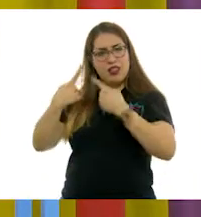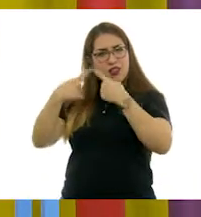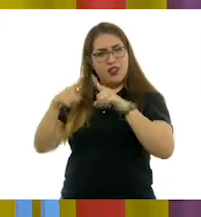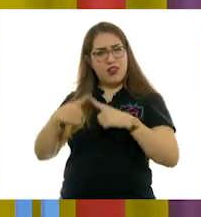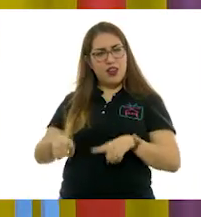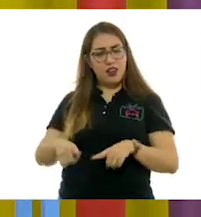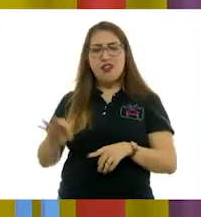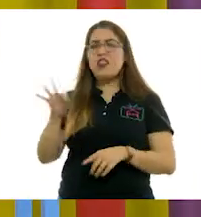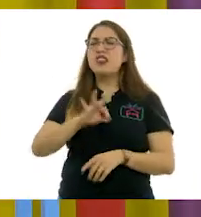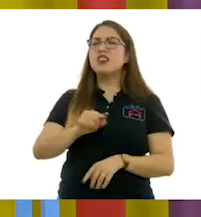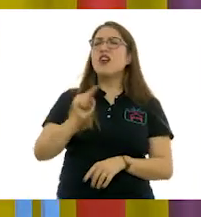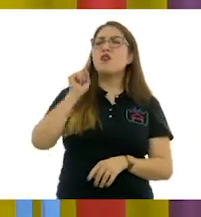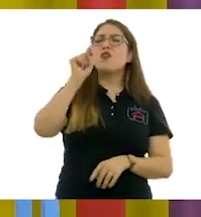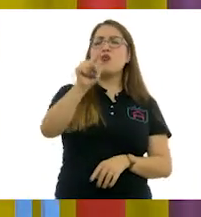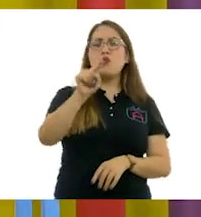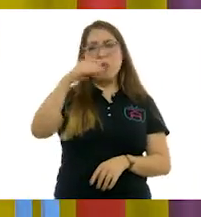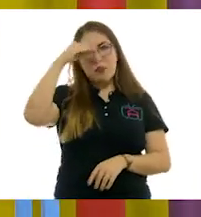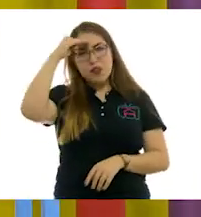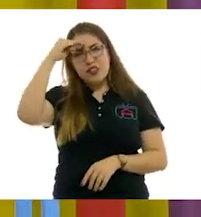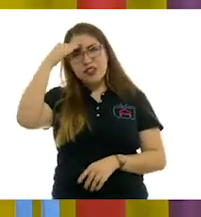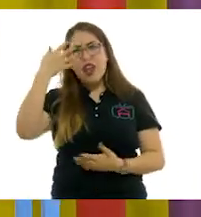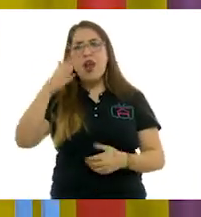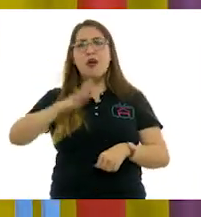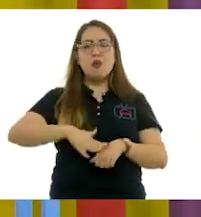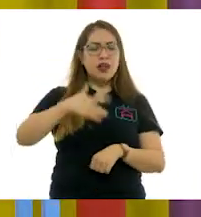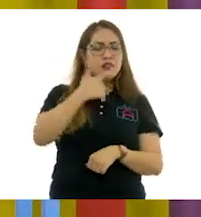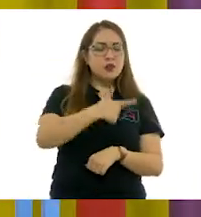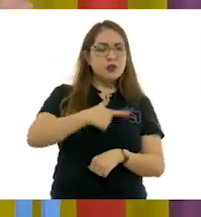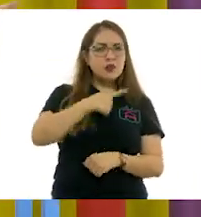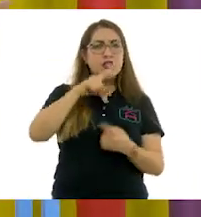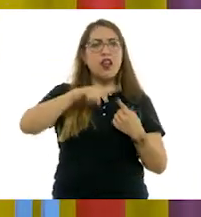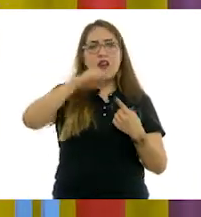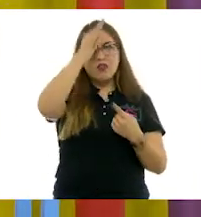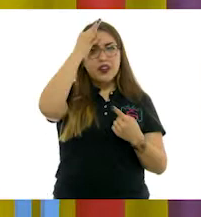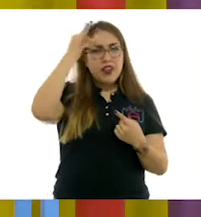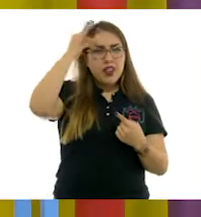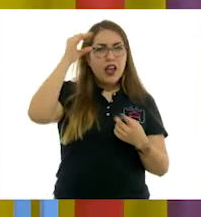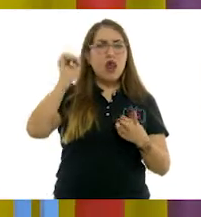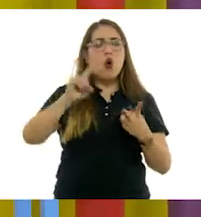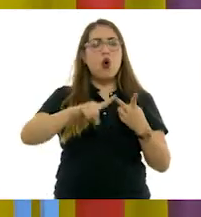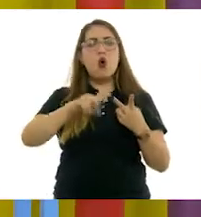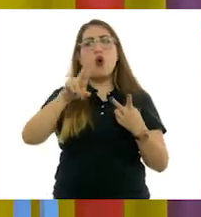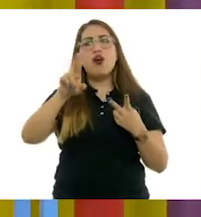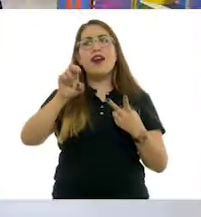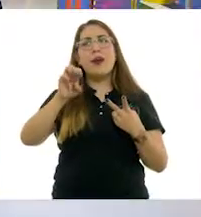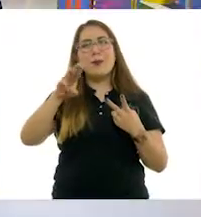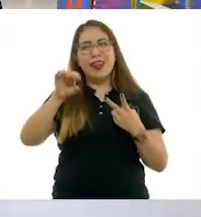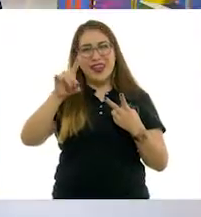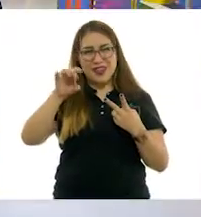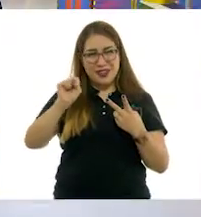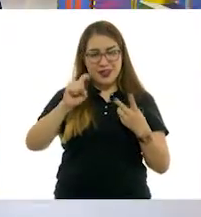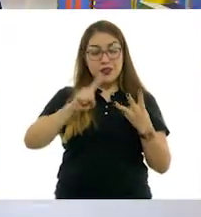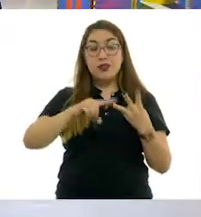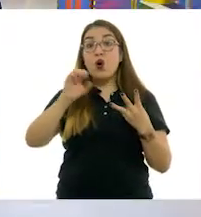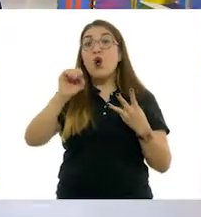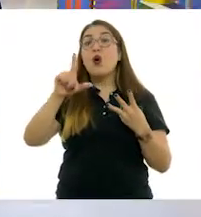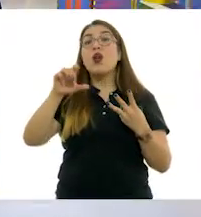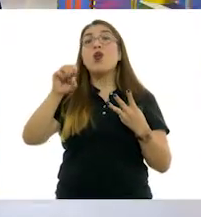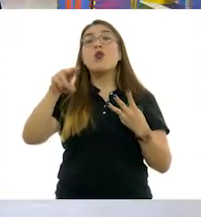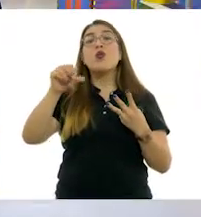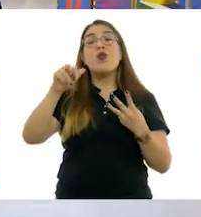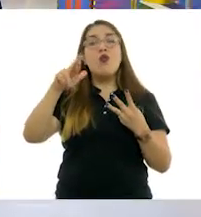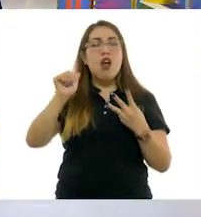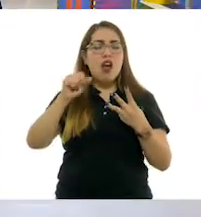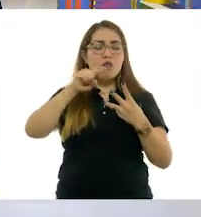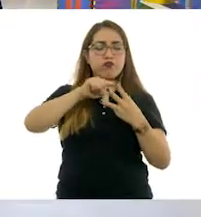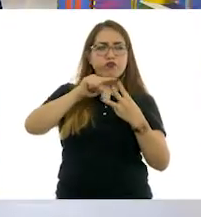mejor a ti en casa, pues te gustó más el de Frida Kahlo o el de Remedios Varo o el de Leonora Carrington. Todas